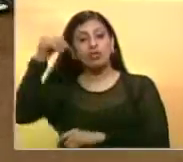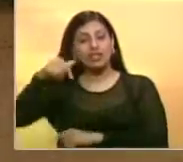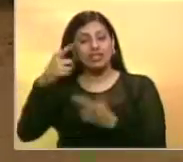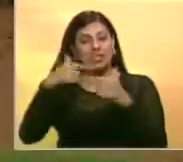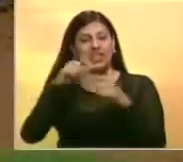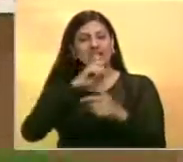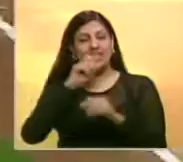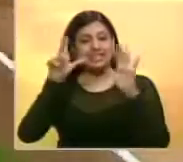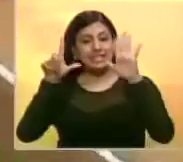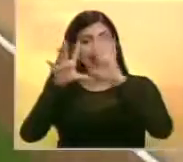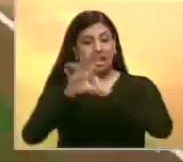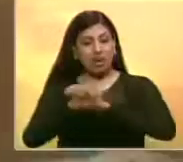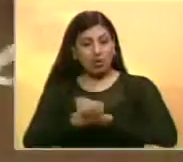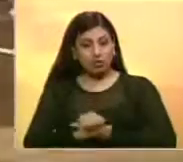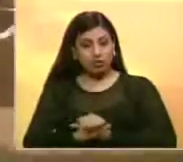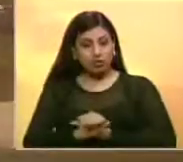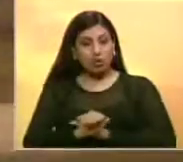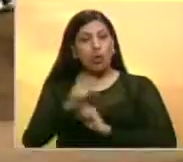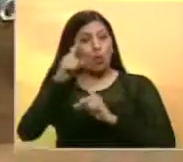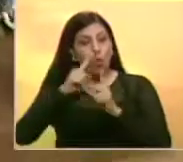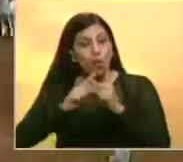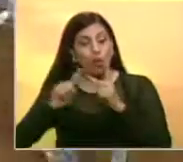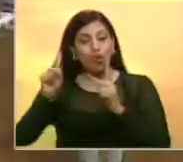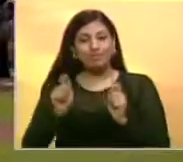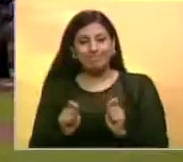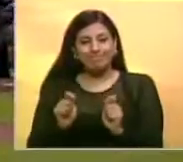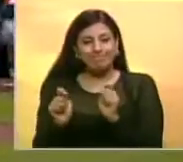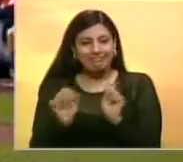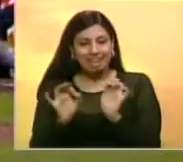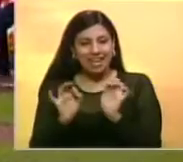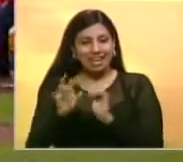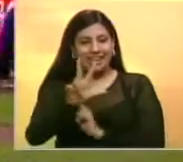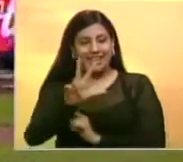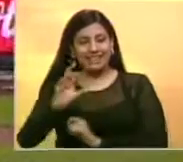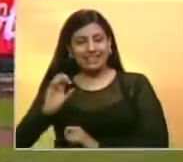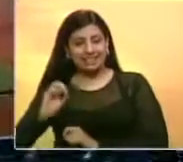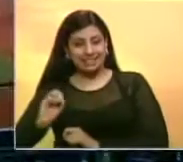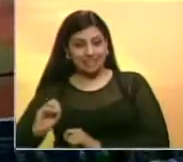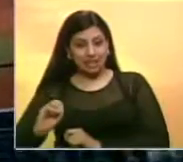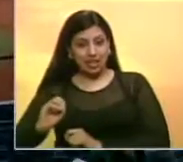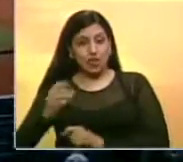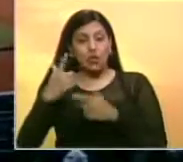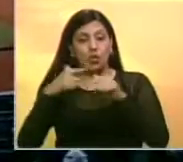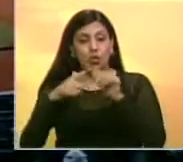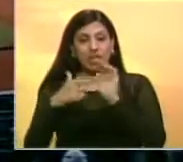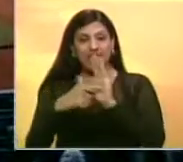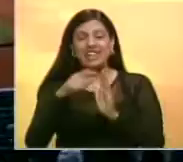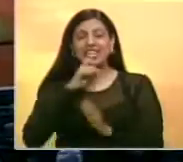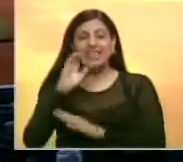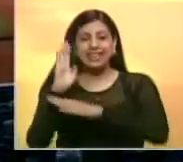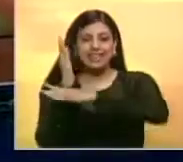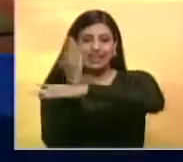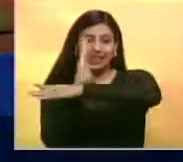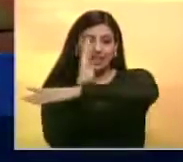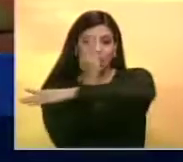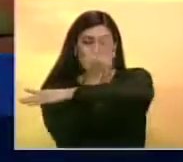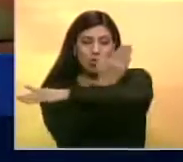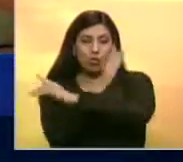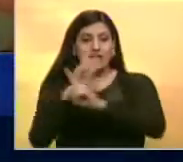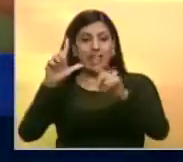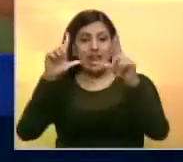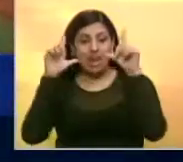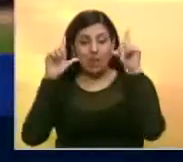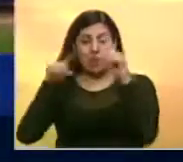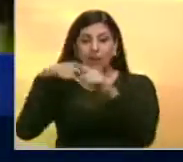compromiso será a las 7 de la noche Otros que intentarán colocarse 3-0 al frente en su serie son los Tiburones de la Guaira que ahora